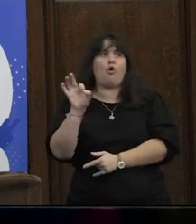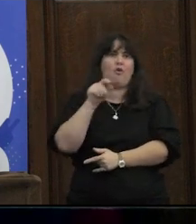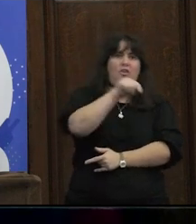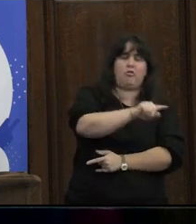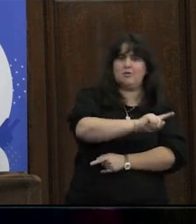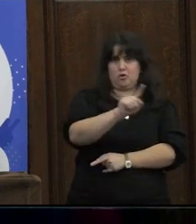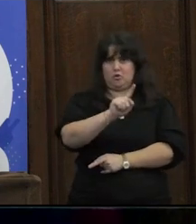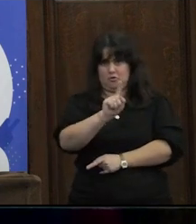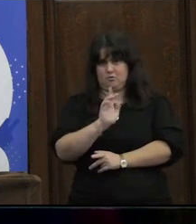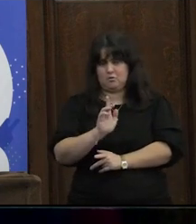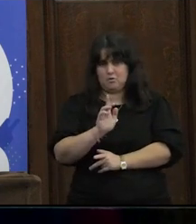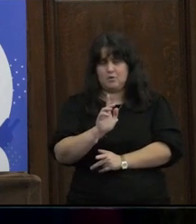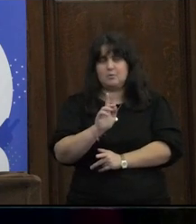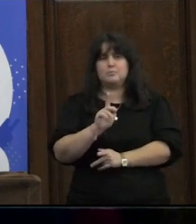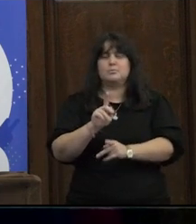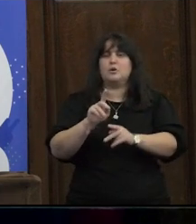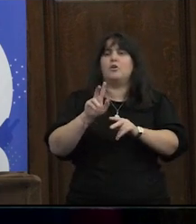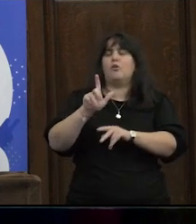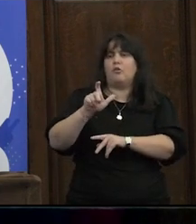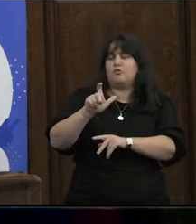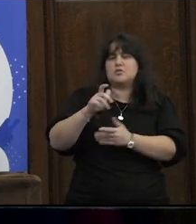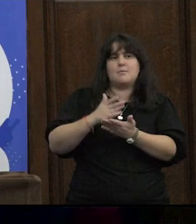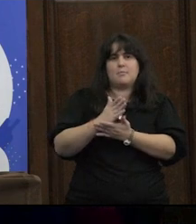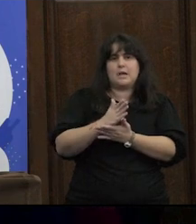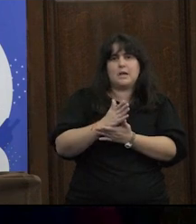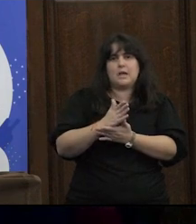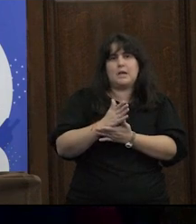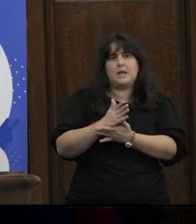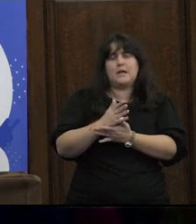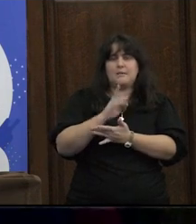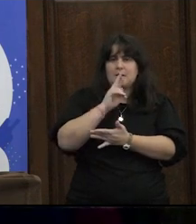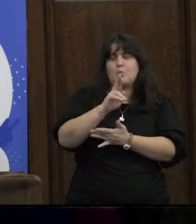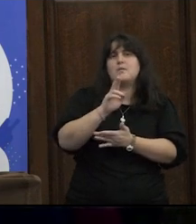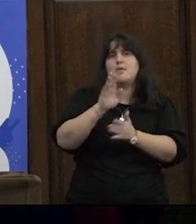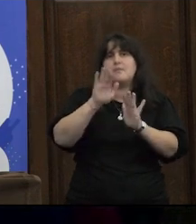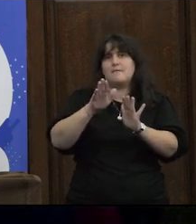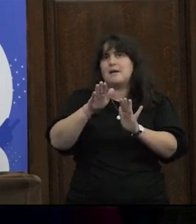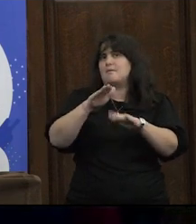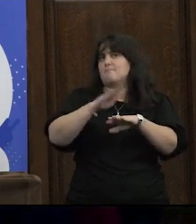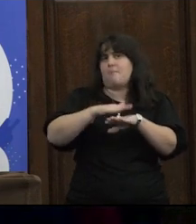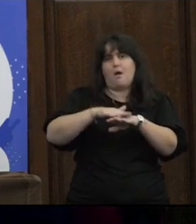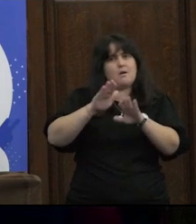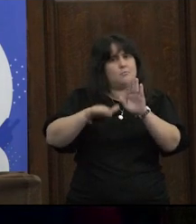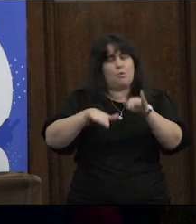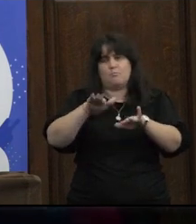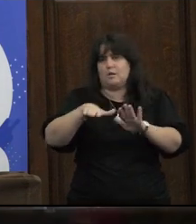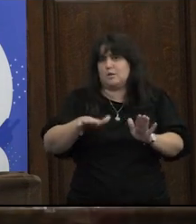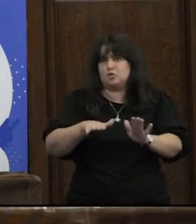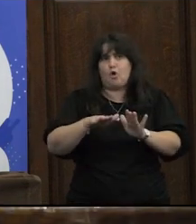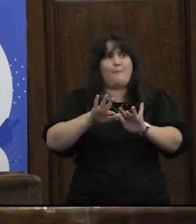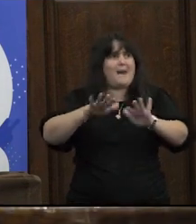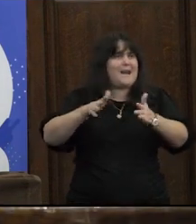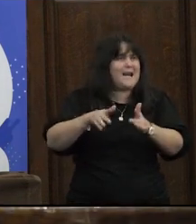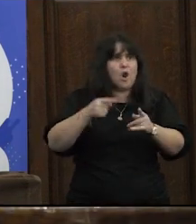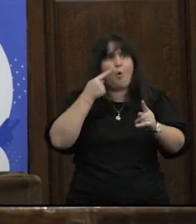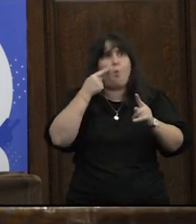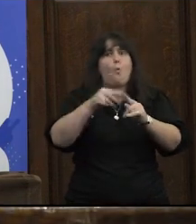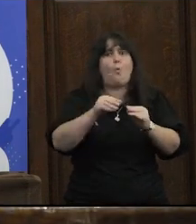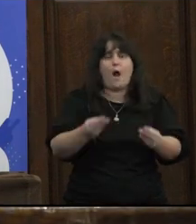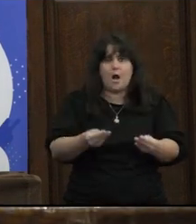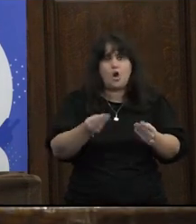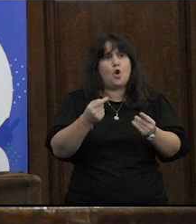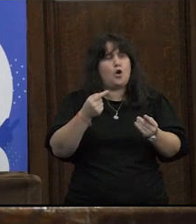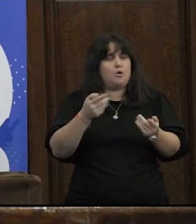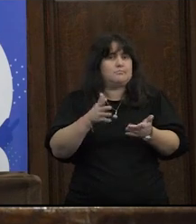cosa o la otra porque insisto en esto de que siempre las respuestas tendrán que ser situadas en función de qué de para qué